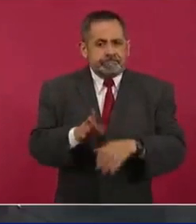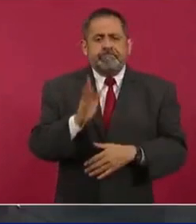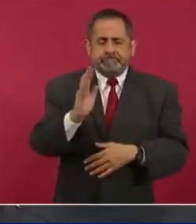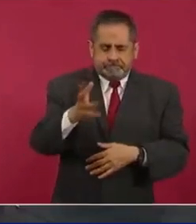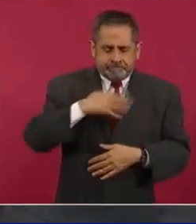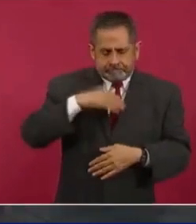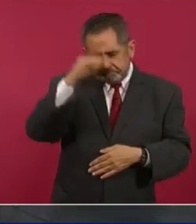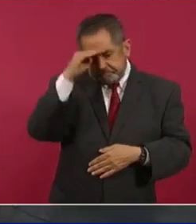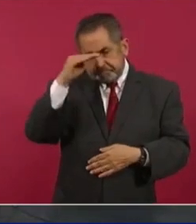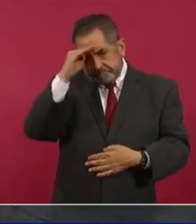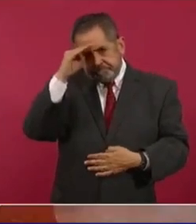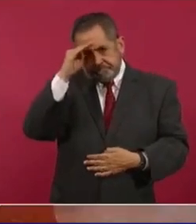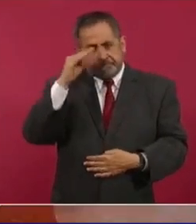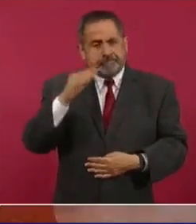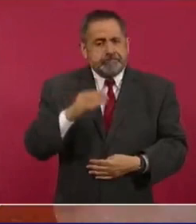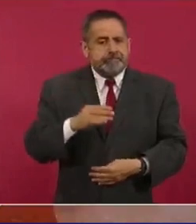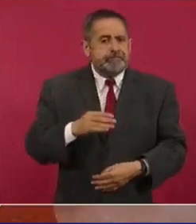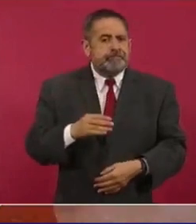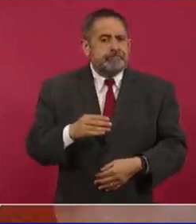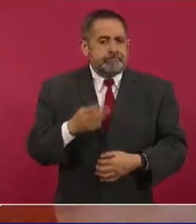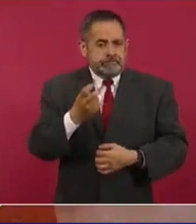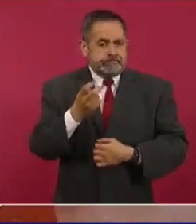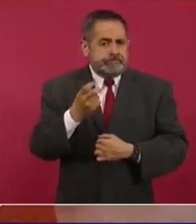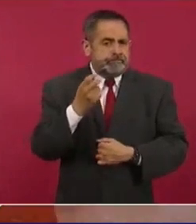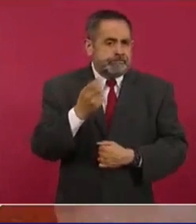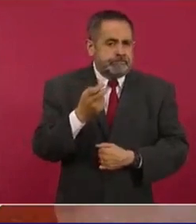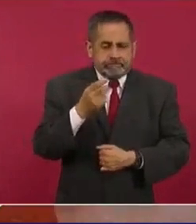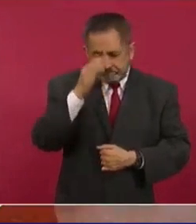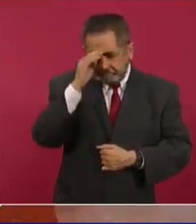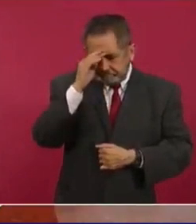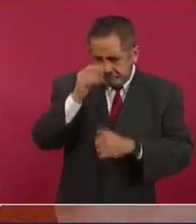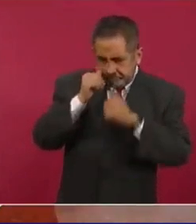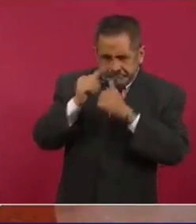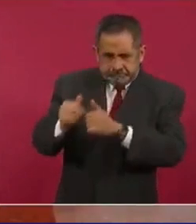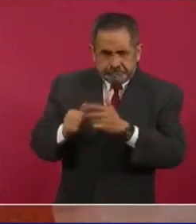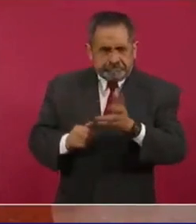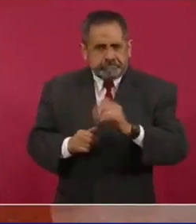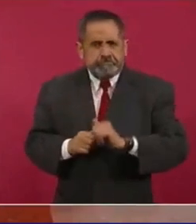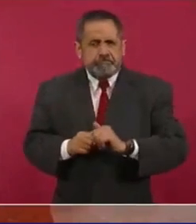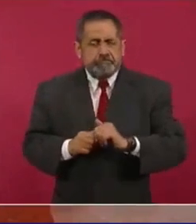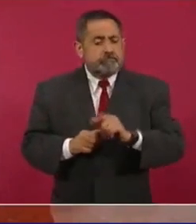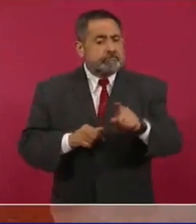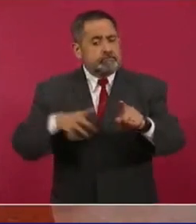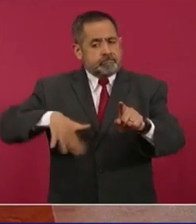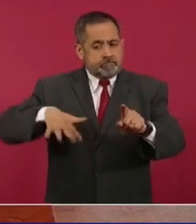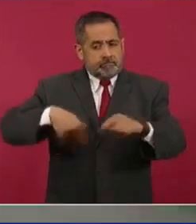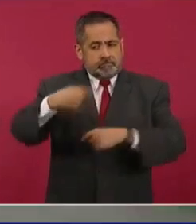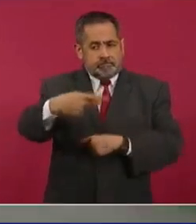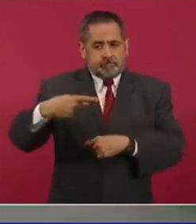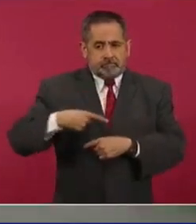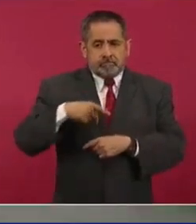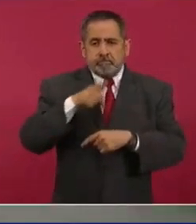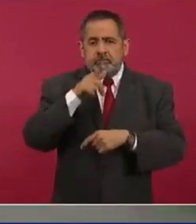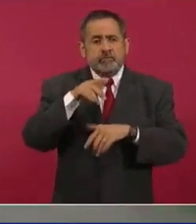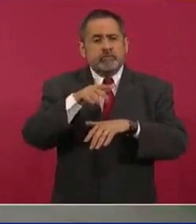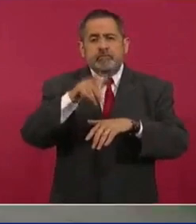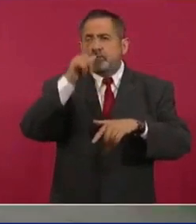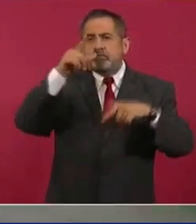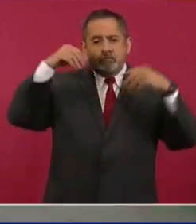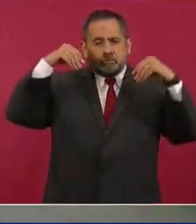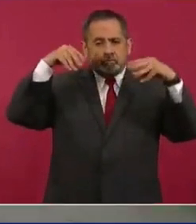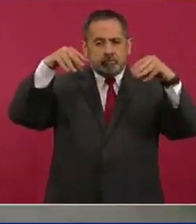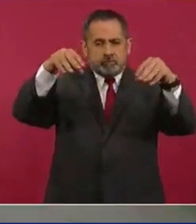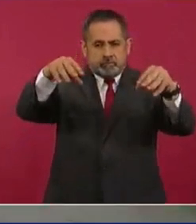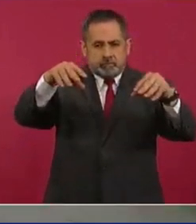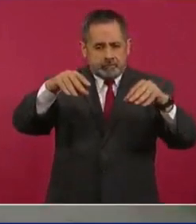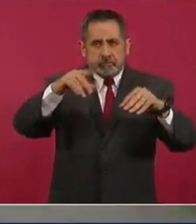en eso, atendiendo. Pero lo que preguntas de las luminarias del